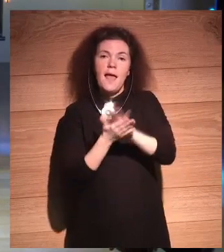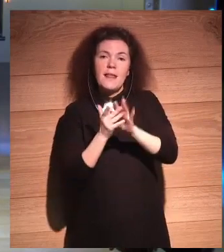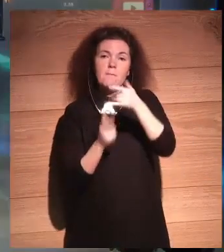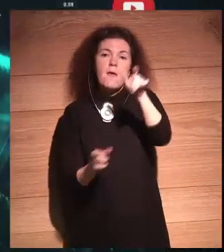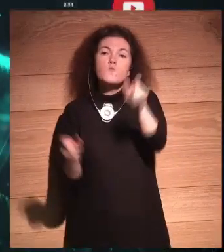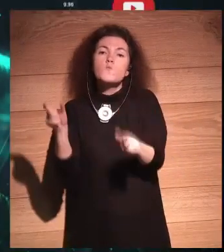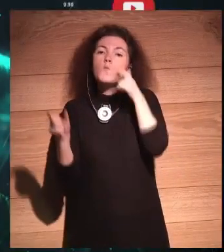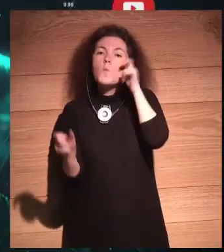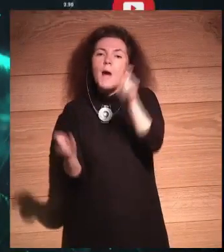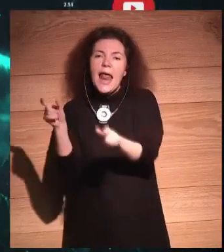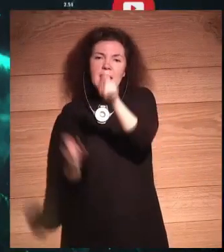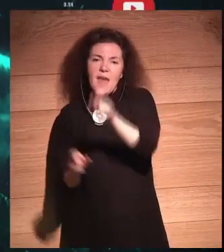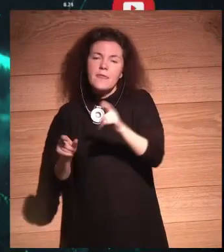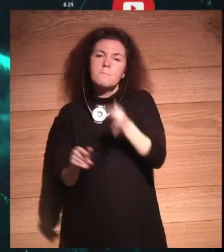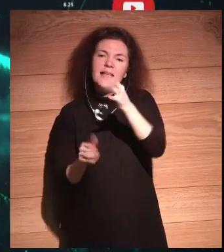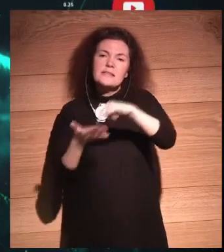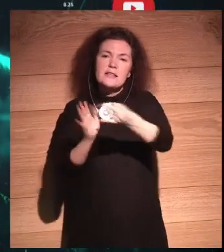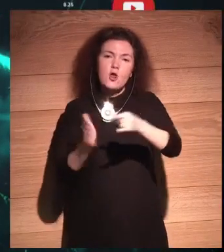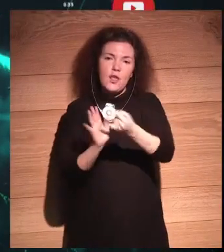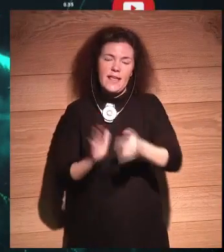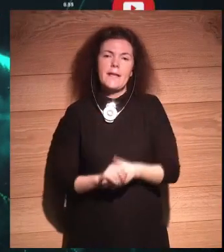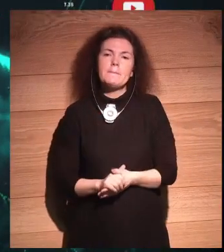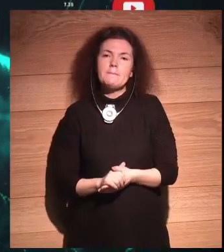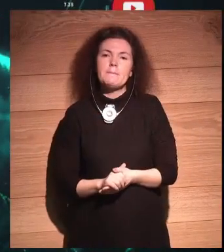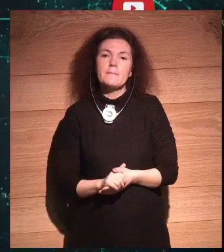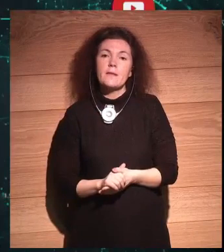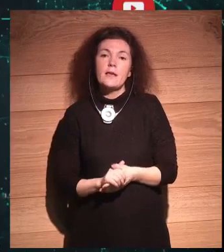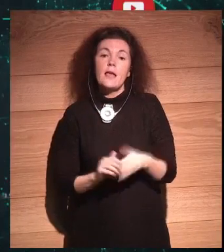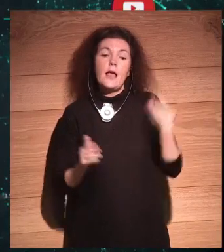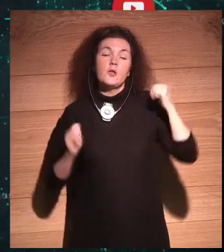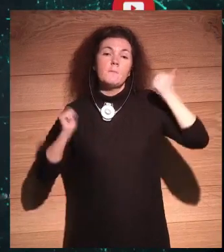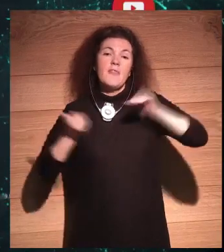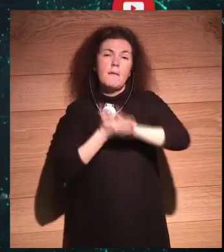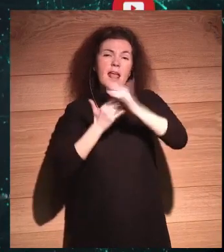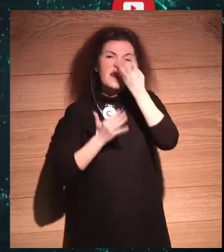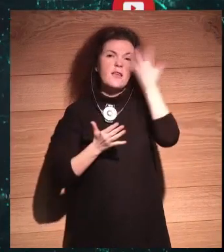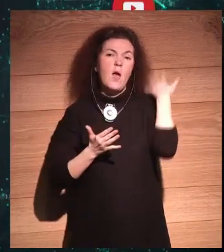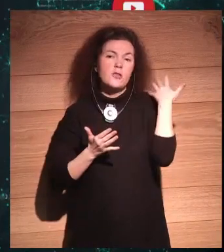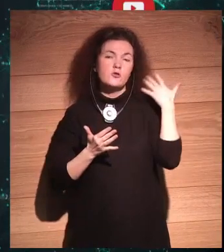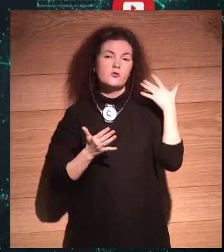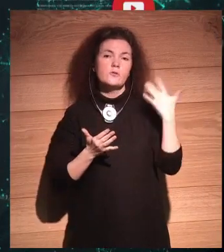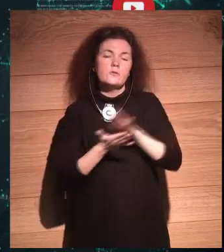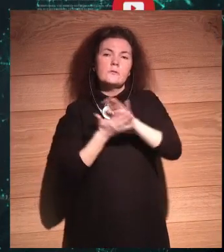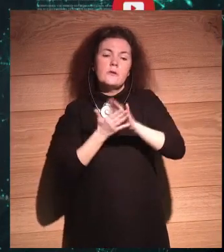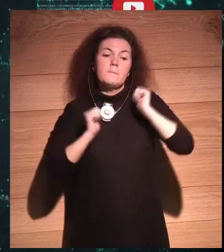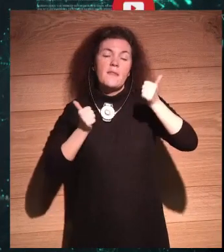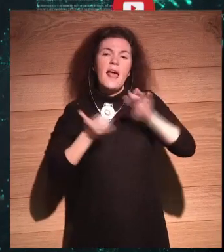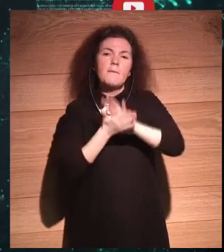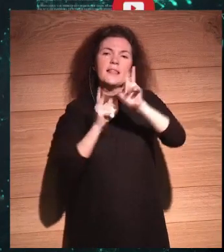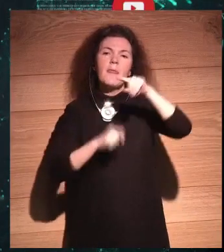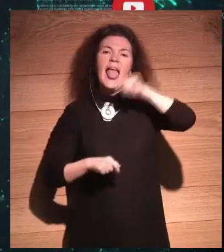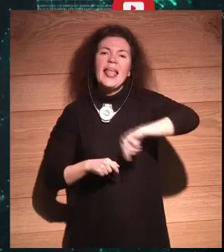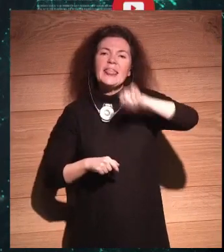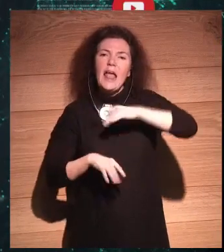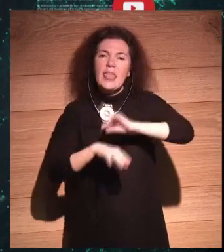humanidad y de tecnología. Cuando hablo, empecé a hablar de esto hace unos 5 años, hablábamos de la ética